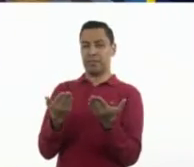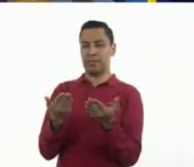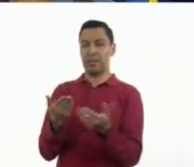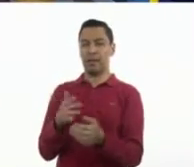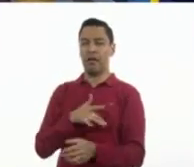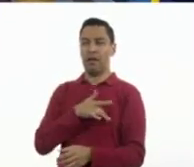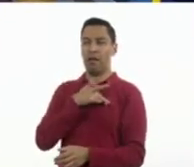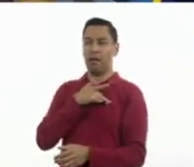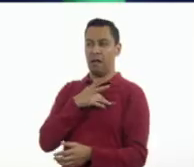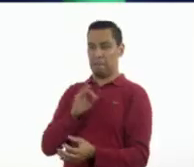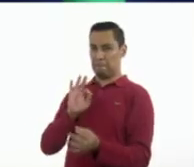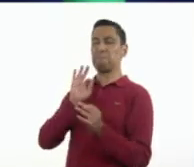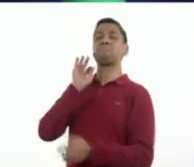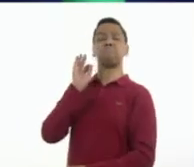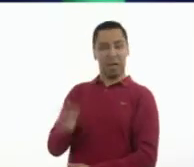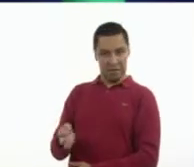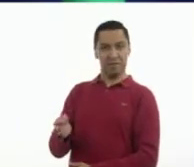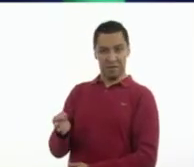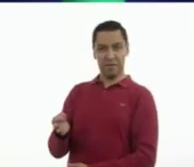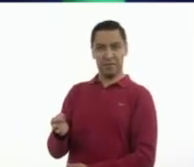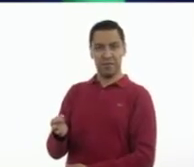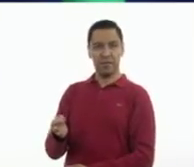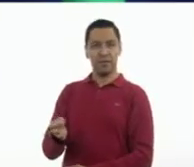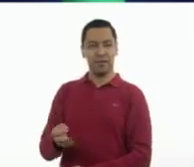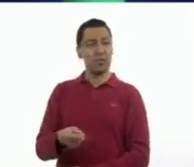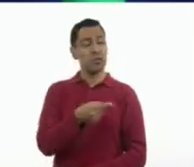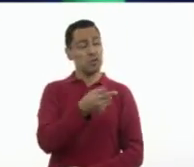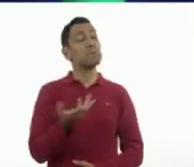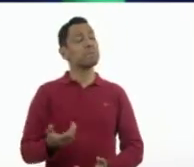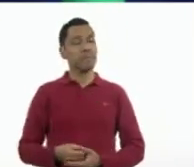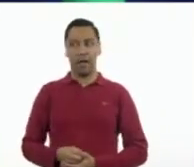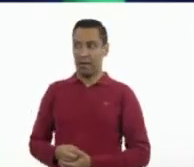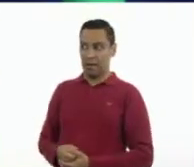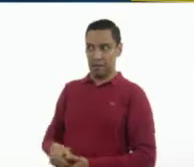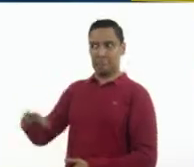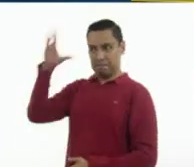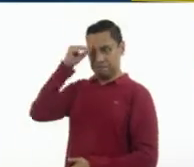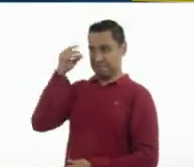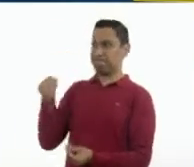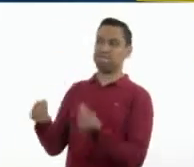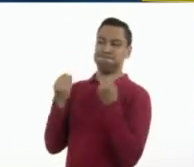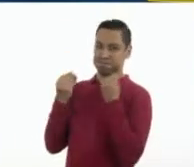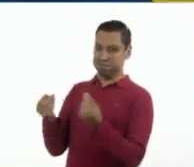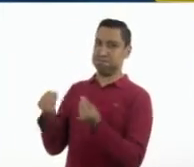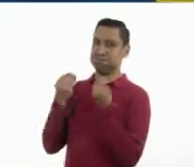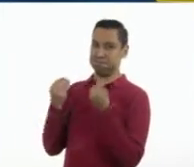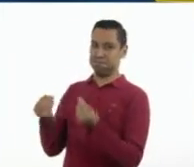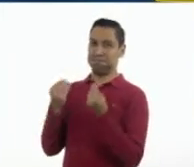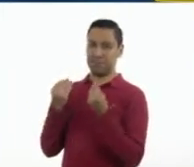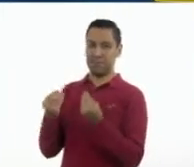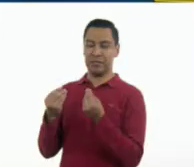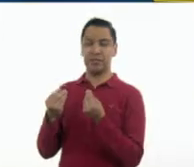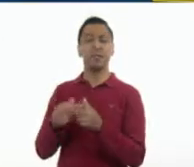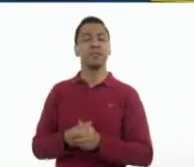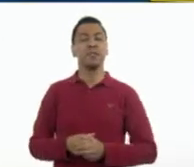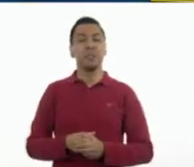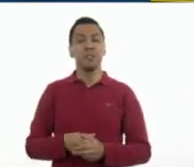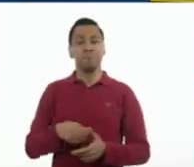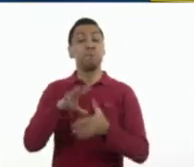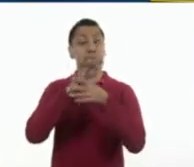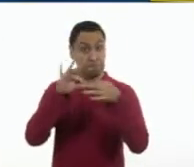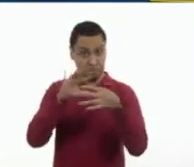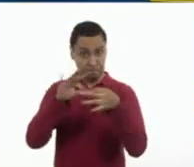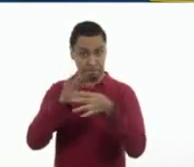muy bien, he aprendido bastante con esto, muchísimo. Ahora, déjame decirte que los anuncios o propagandas